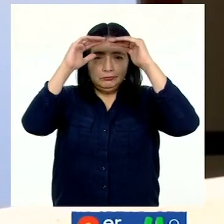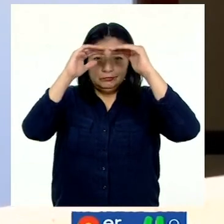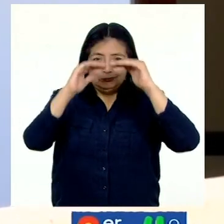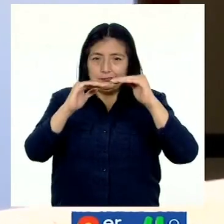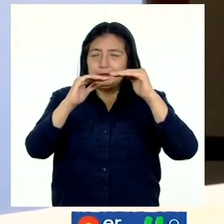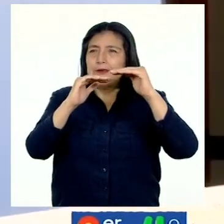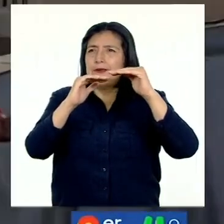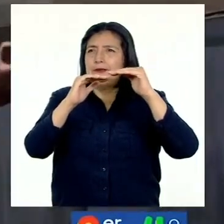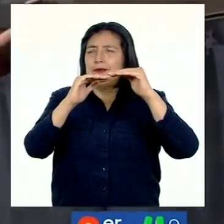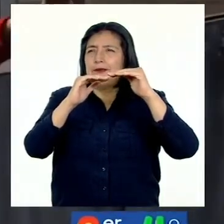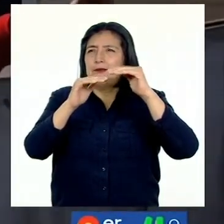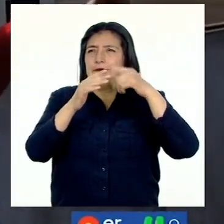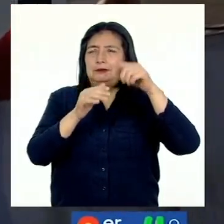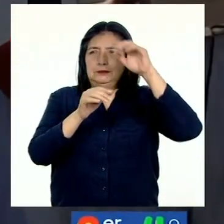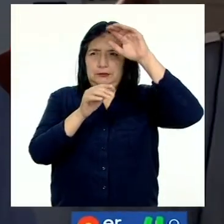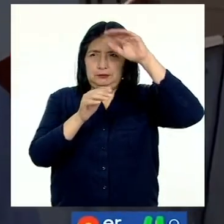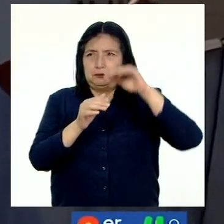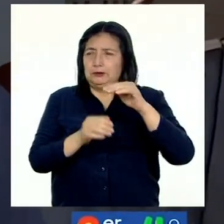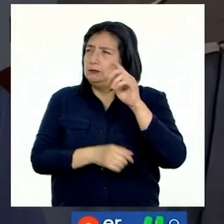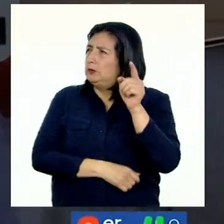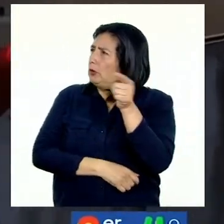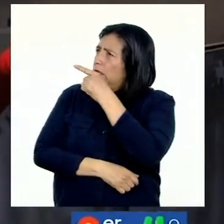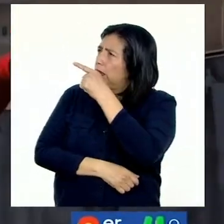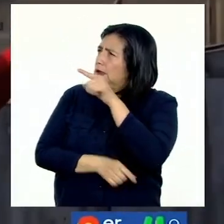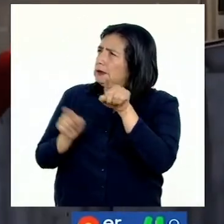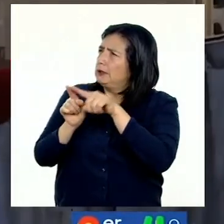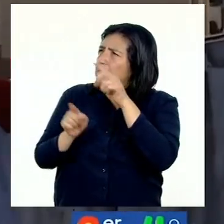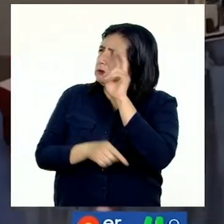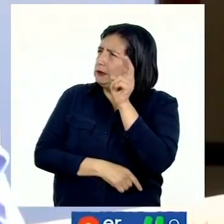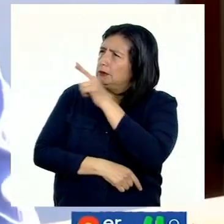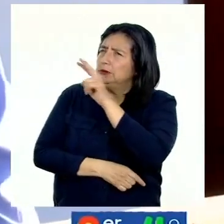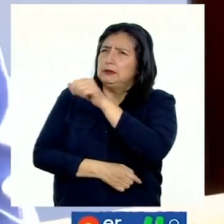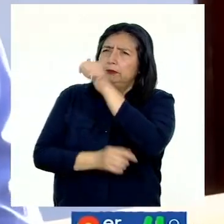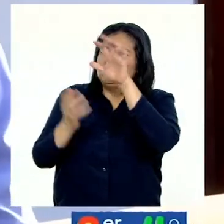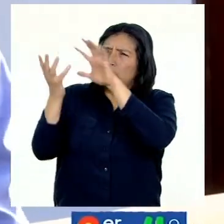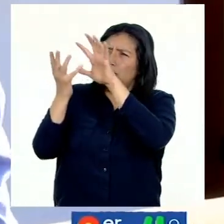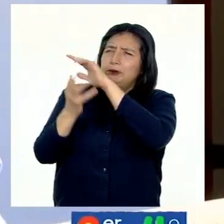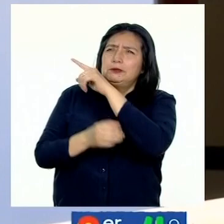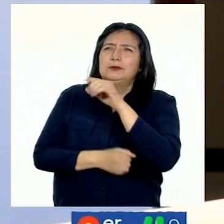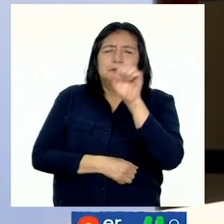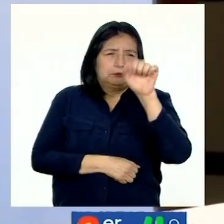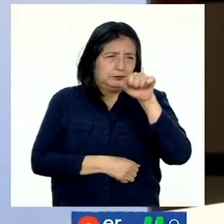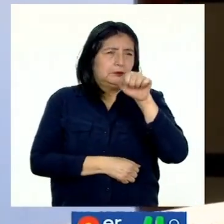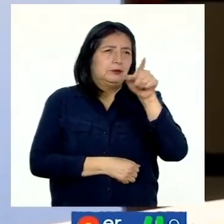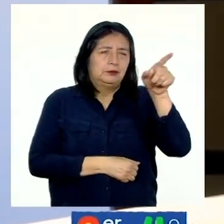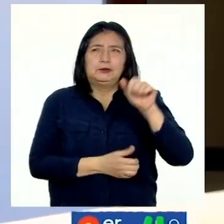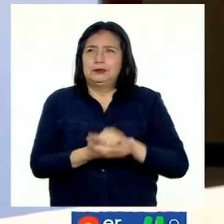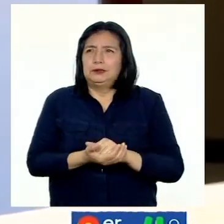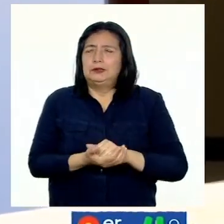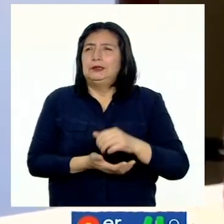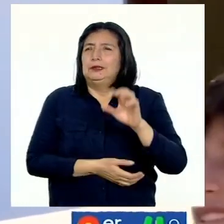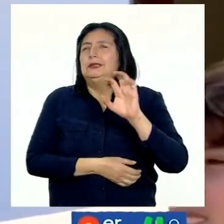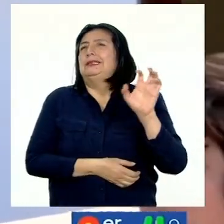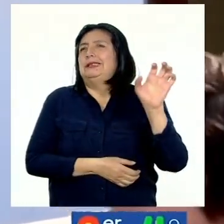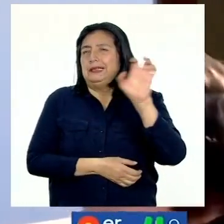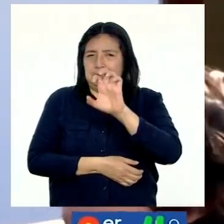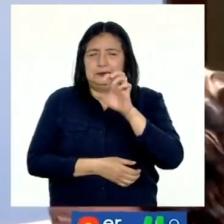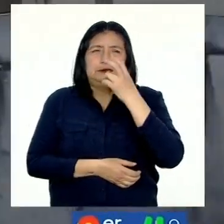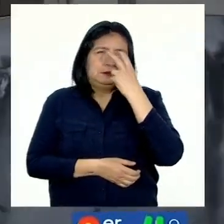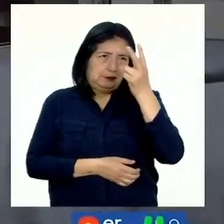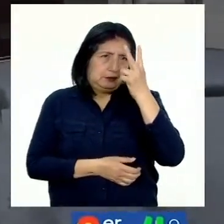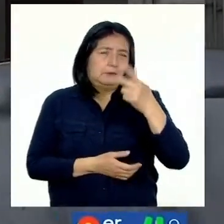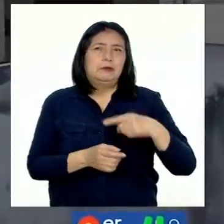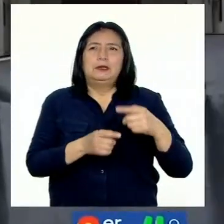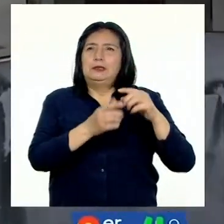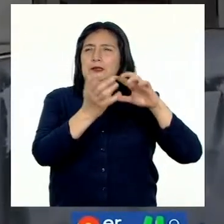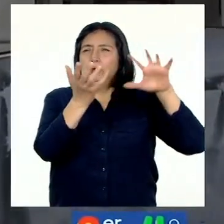Suelen estar por debajo de los dos kilómetros, Por allá también se ven unas nubes, ¿no? Sí, justamente hacia la parte este de la capital se ve algunos